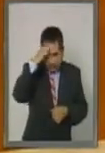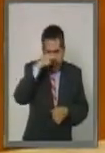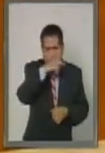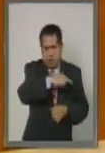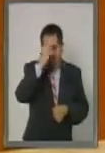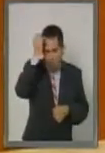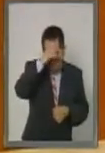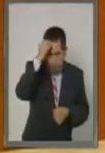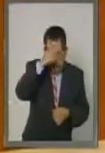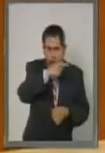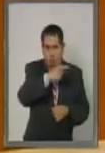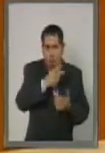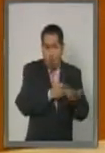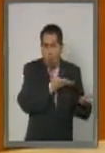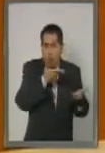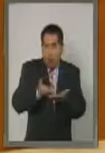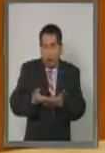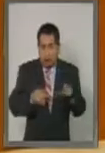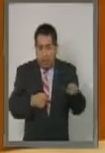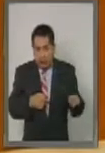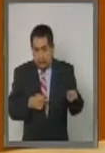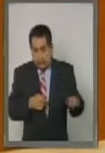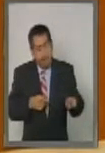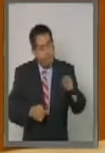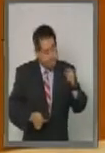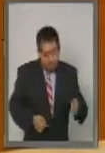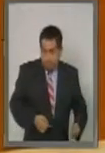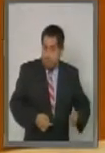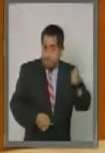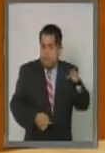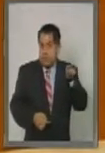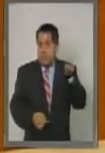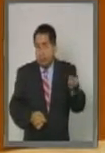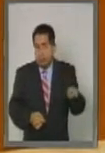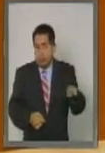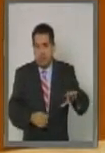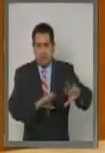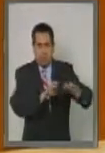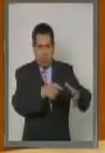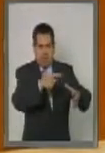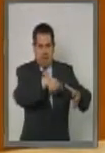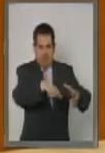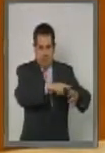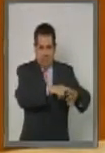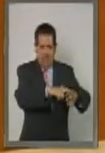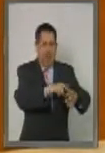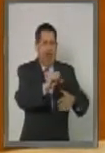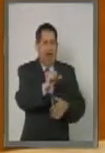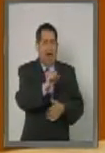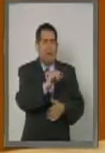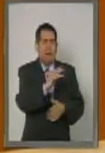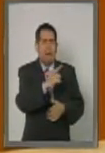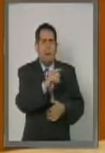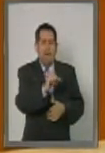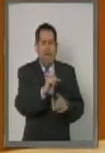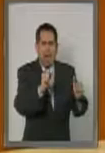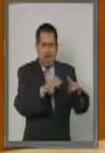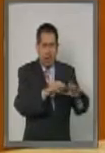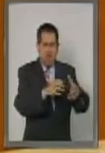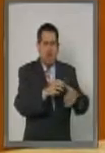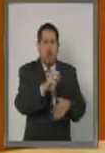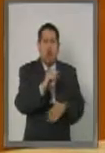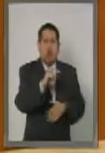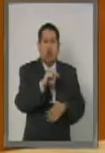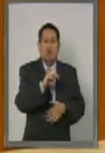opiniones y propuestas que emanen de esta figura ciudadana novedosa pues por primera vez